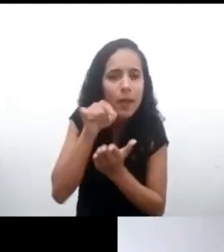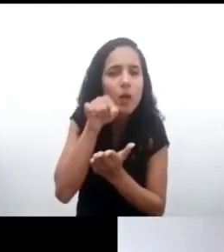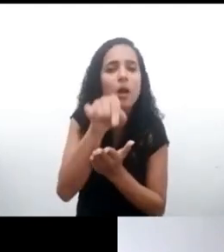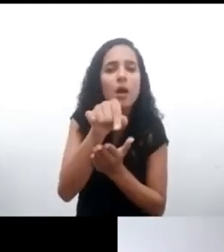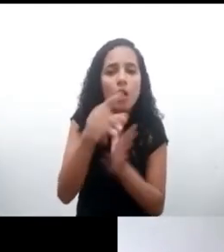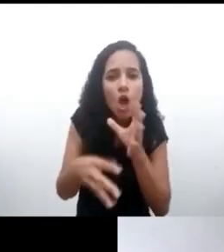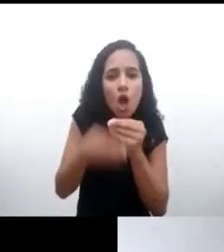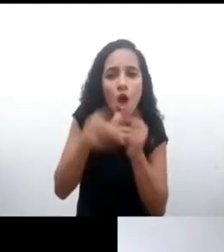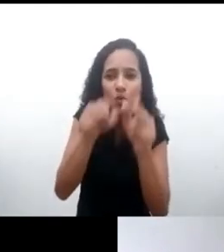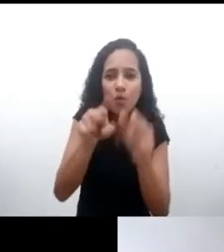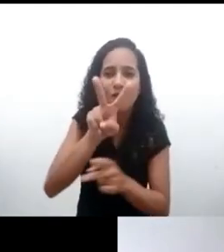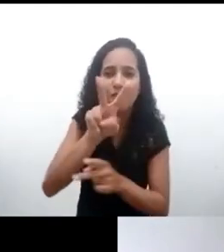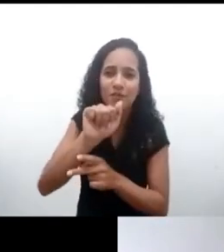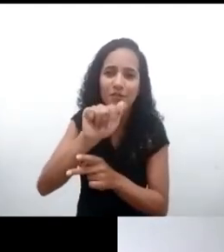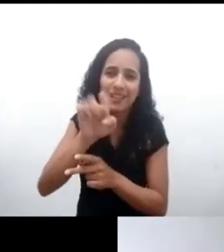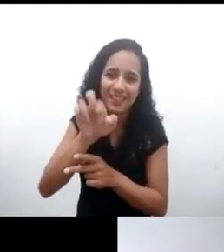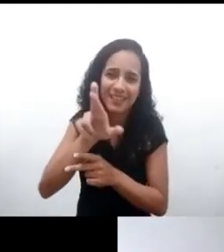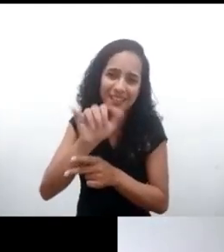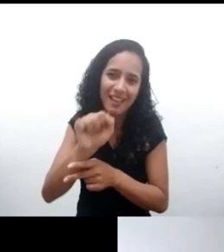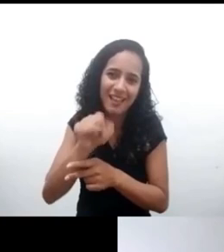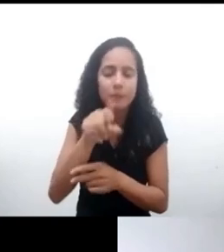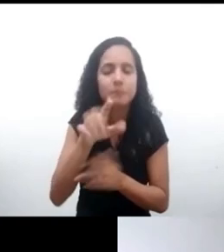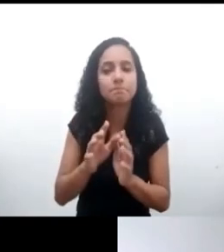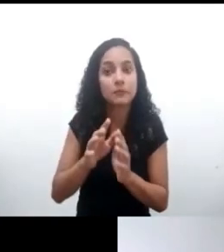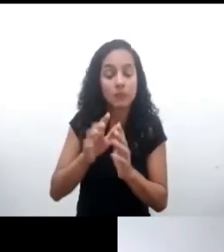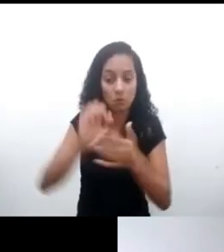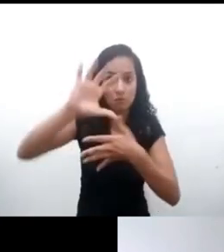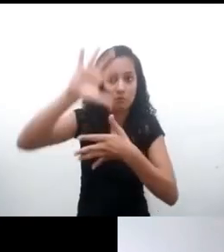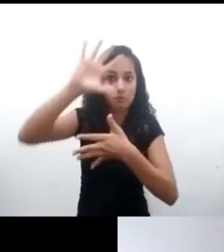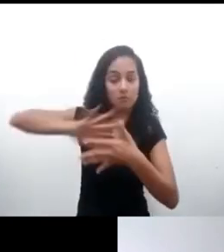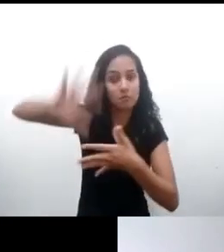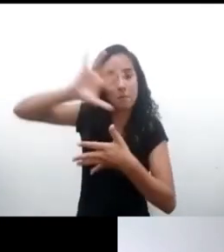evidentemente en América Latina tenemos que mejorar las condiciones